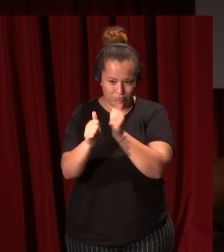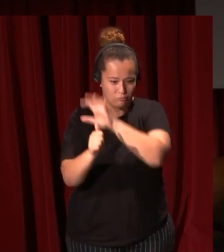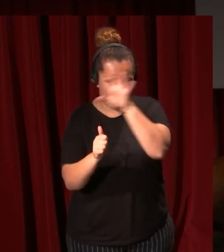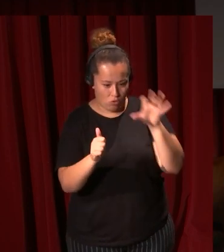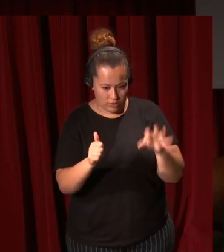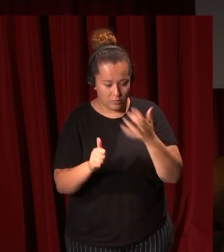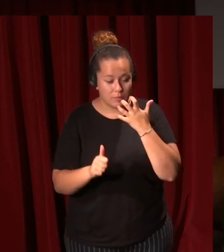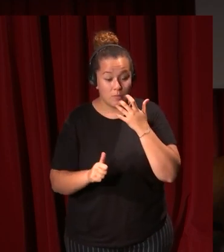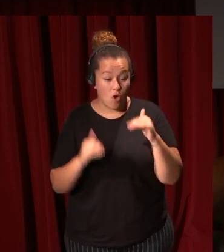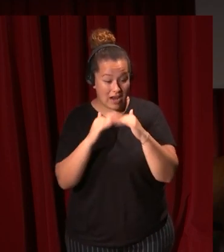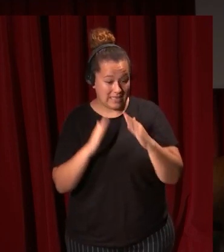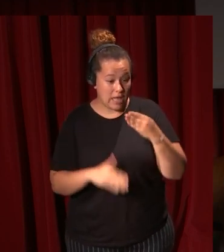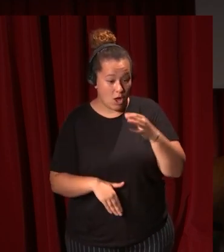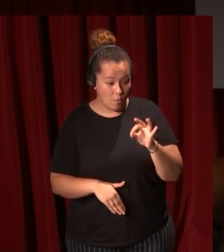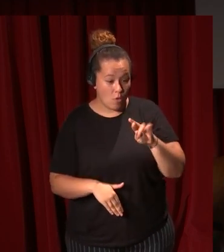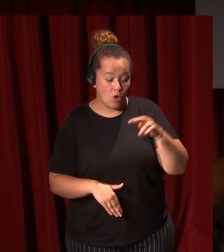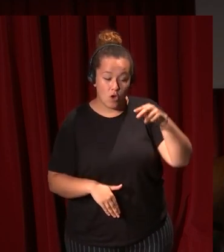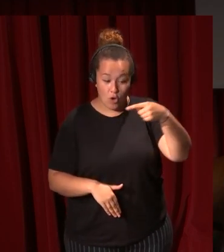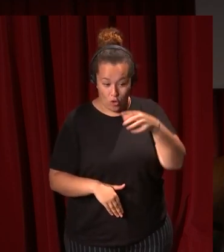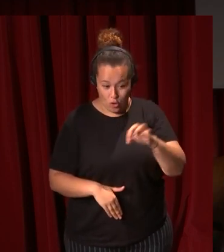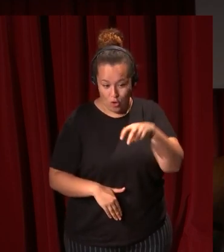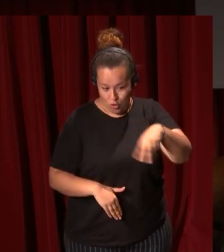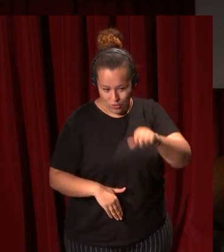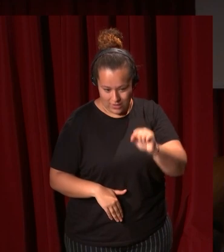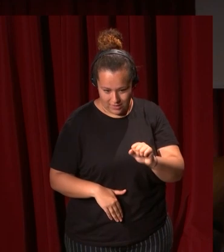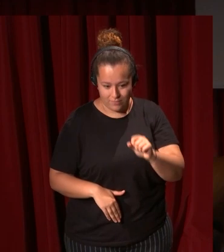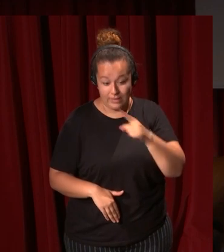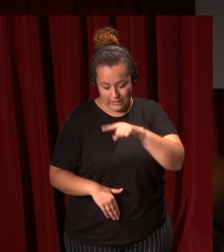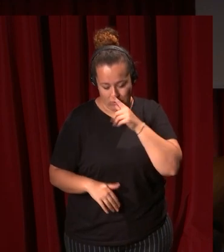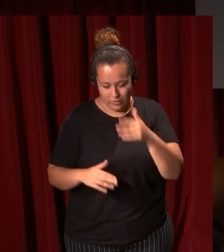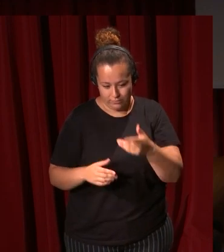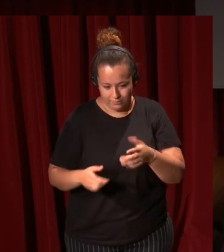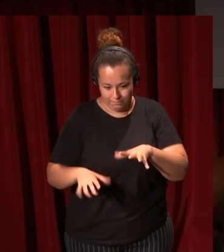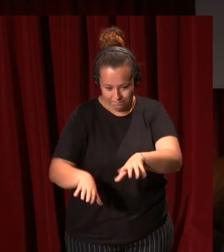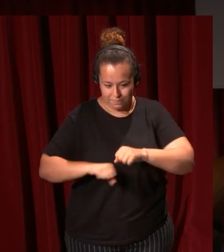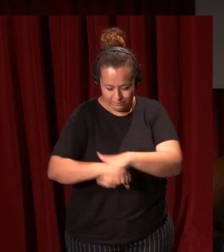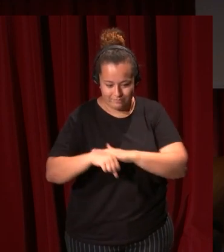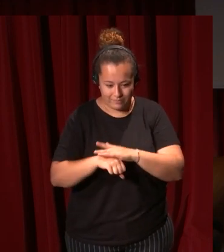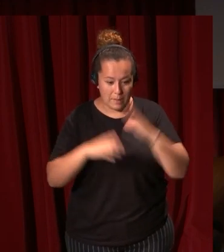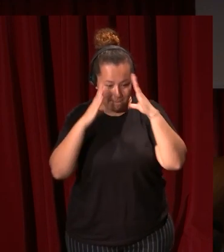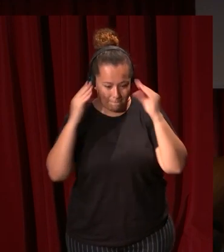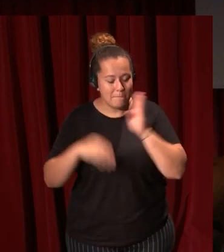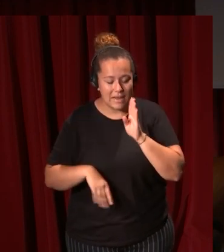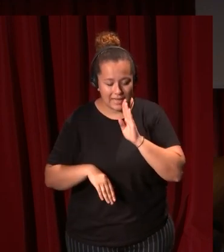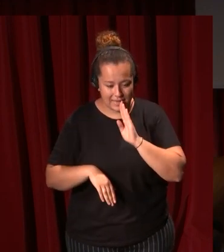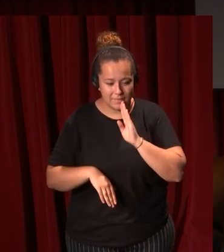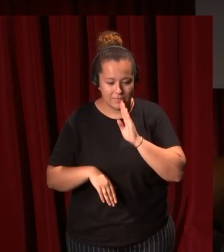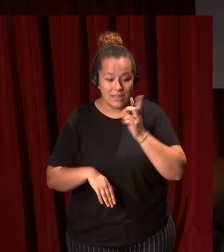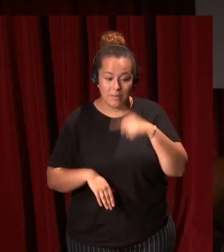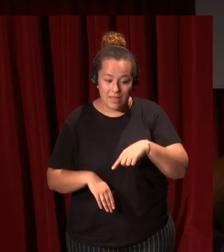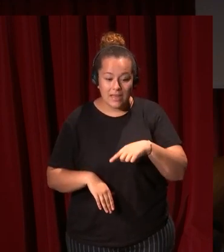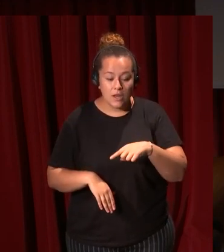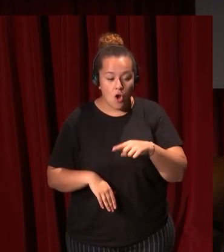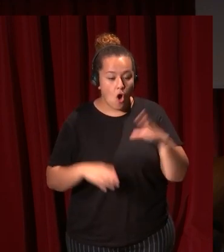en la Casa Ducal de Borgoña, que son quienes gobiernan lo que hoy en día llamamos Bélgica, Felipe el Bueno a la izquierda y un conde de Nassau, un holandés que